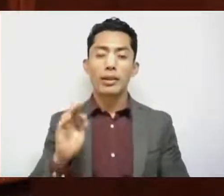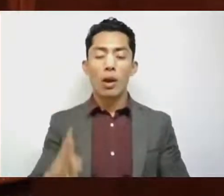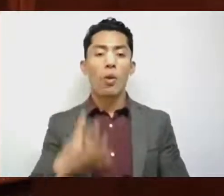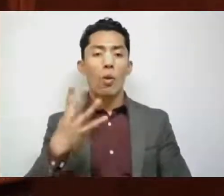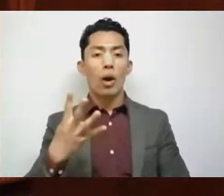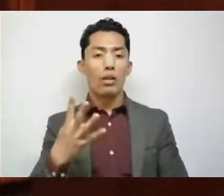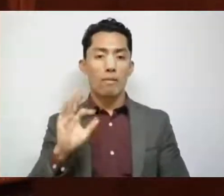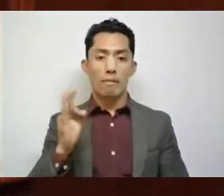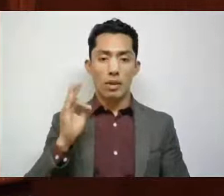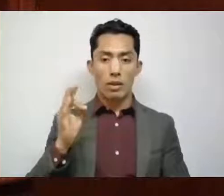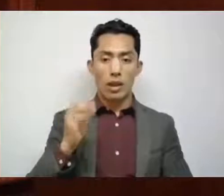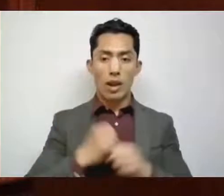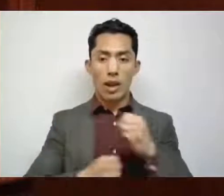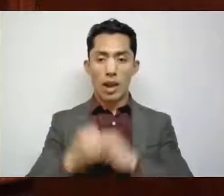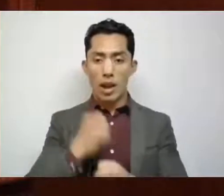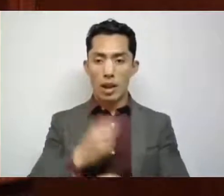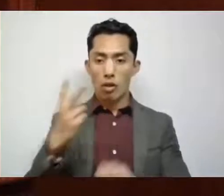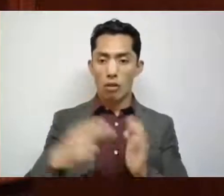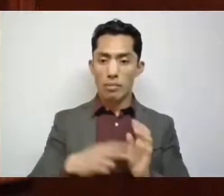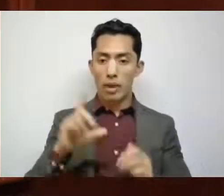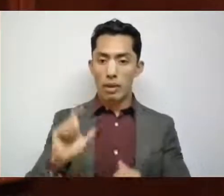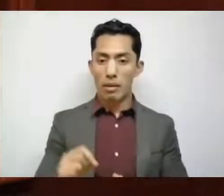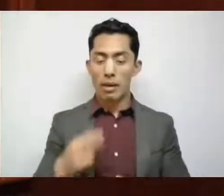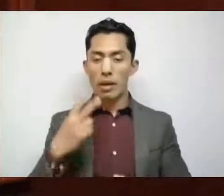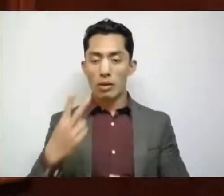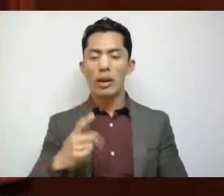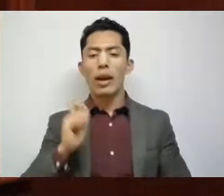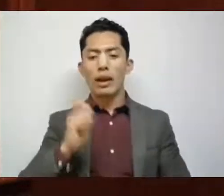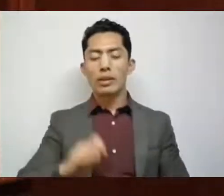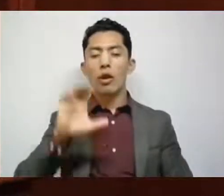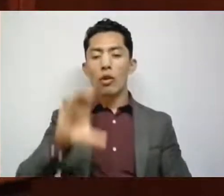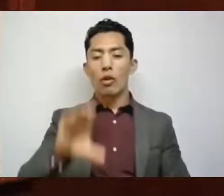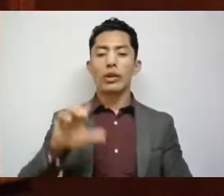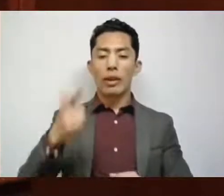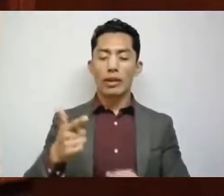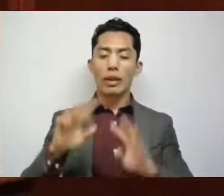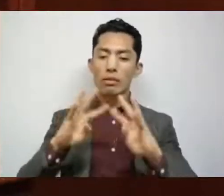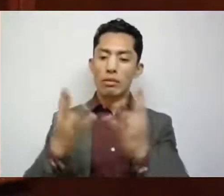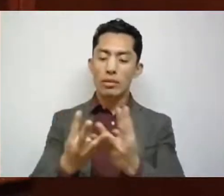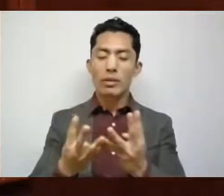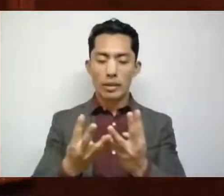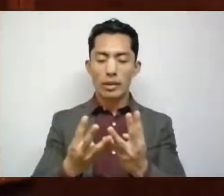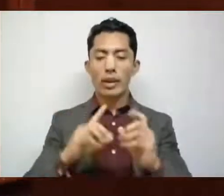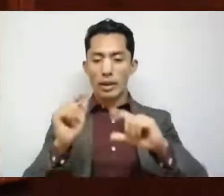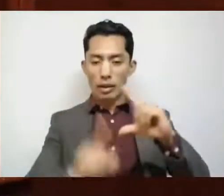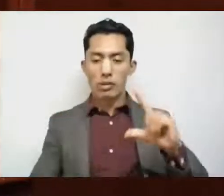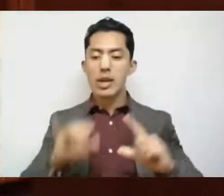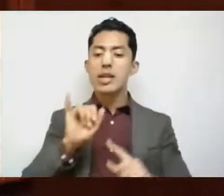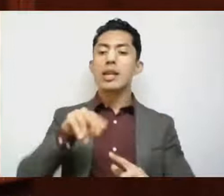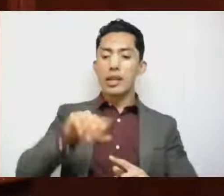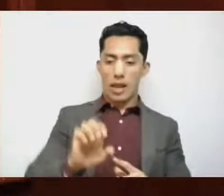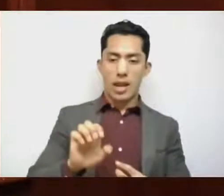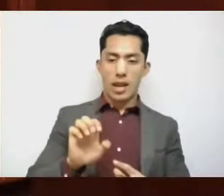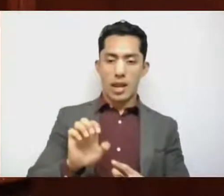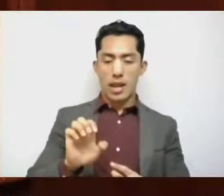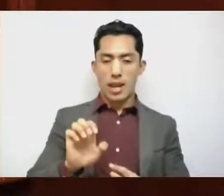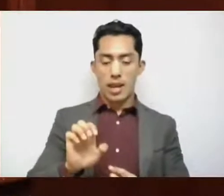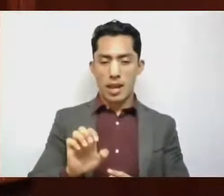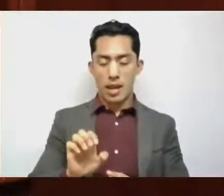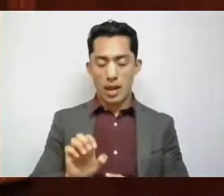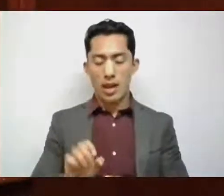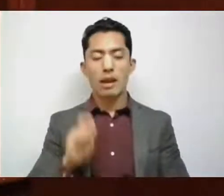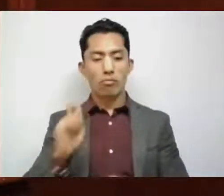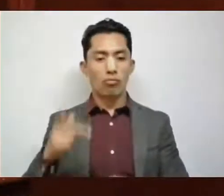febrero del año en curso, el Consejo General Nacional Electoral, INE, máximo